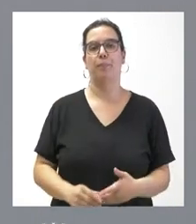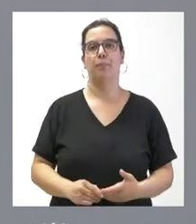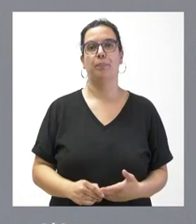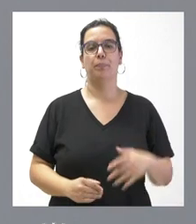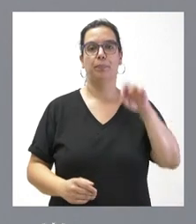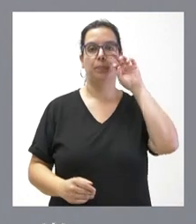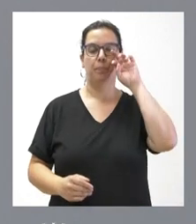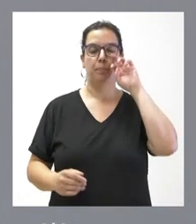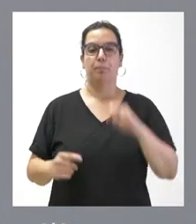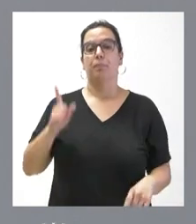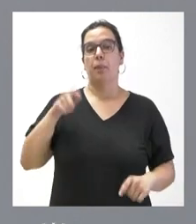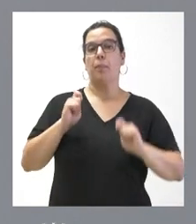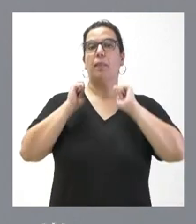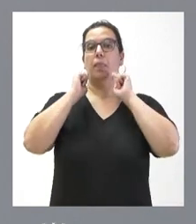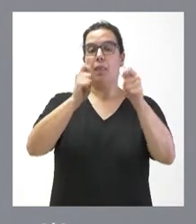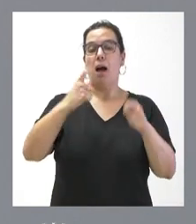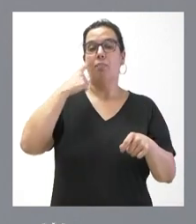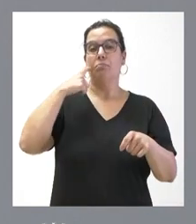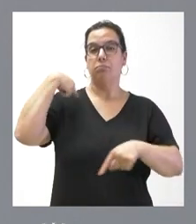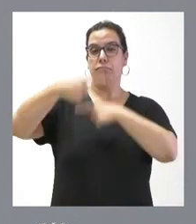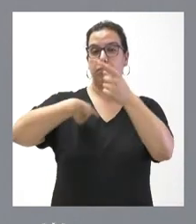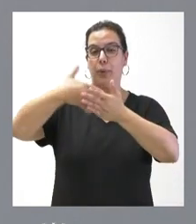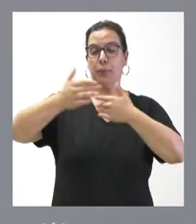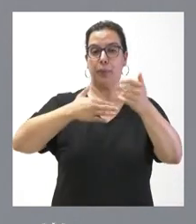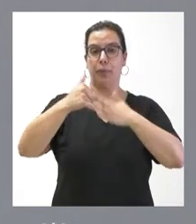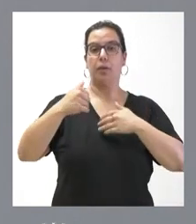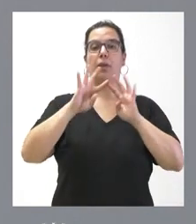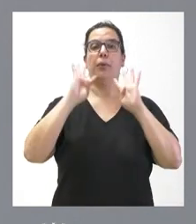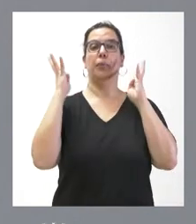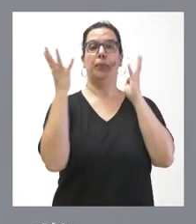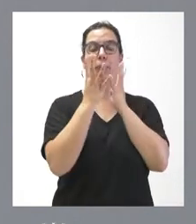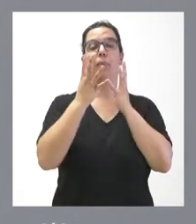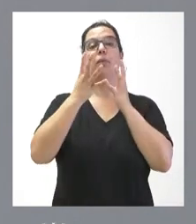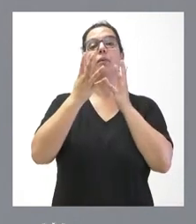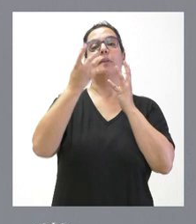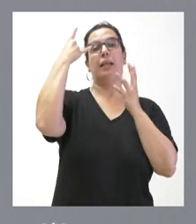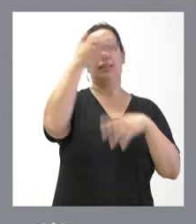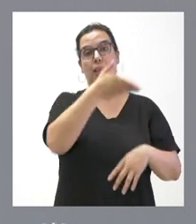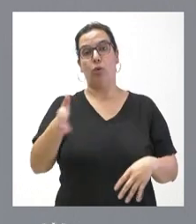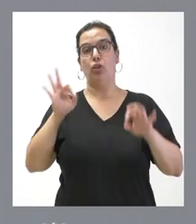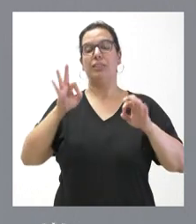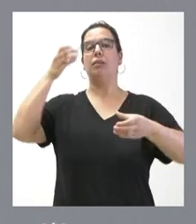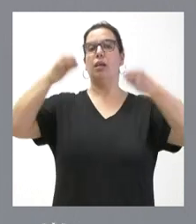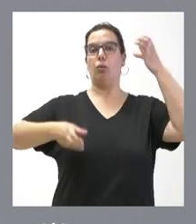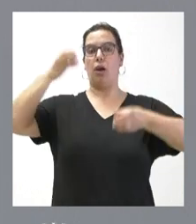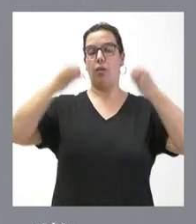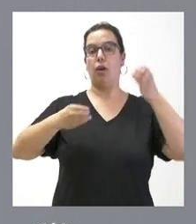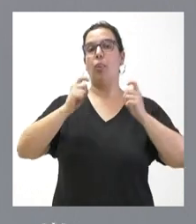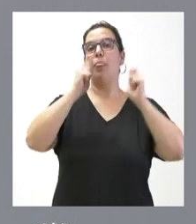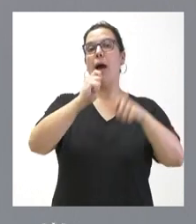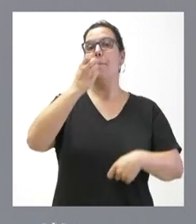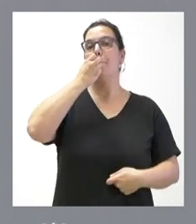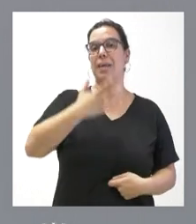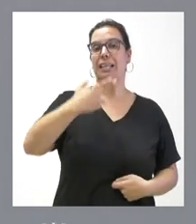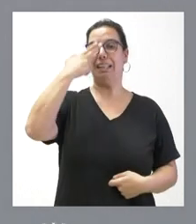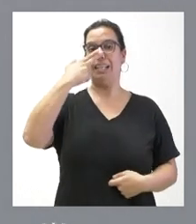Se declara la tradicional y artesanal construcción del coso taurino de Ciudad de Rigo, en Salamanca, bien de interés cultural en